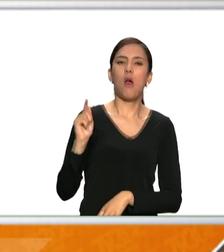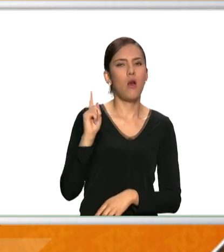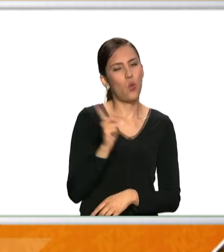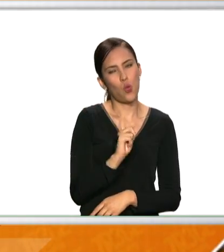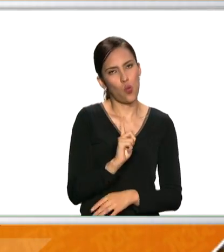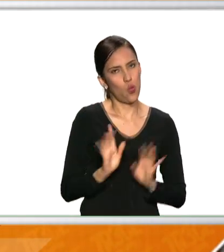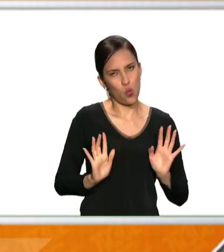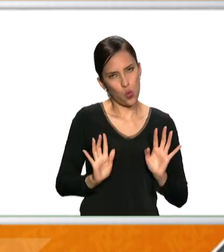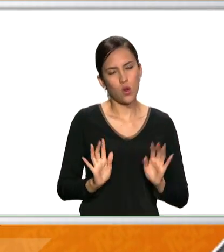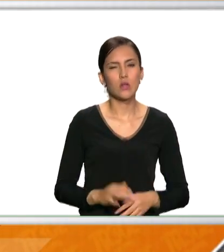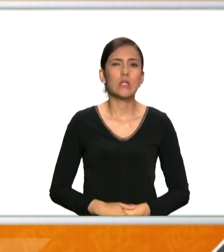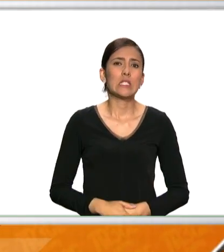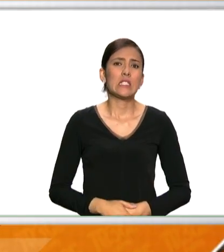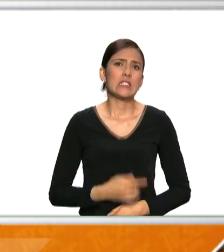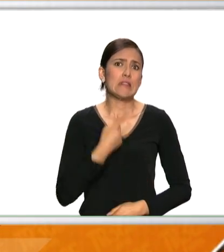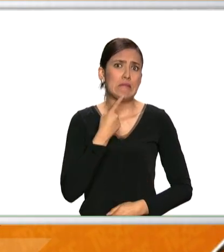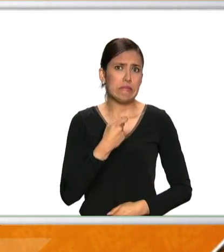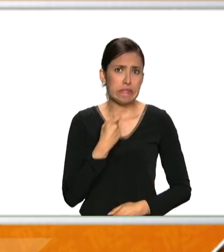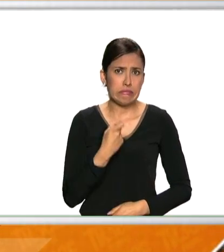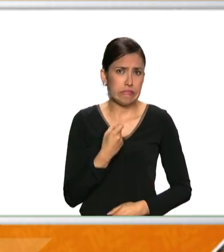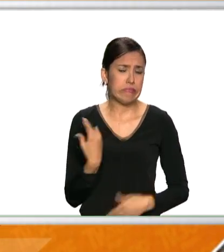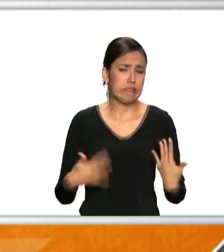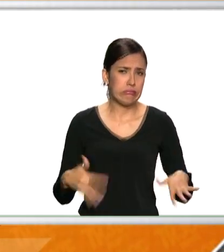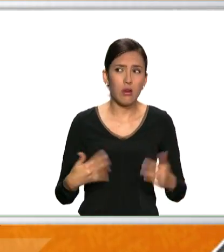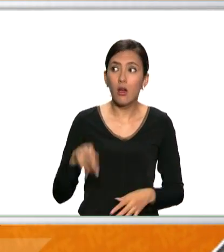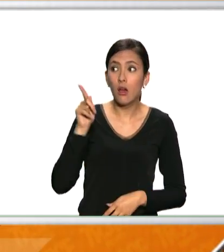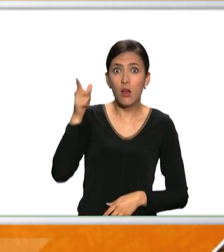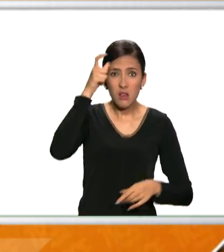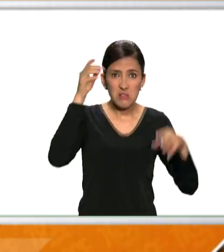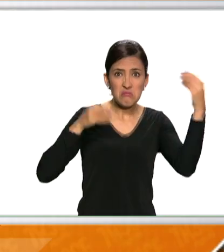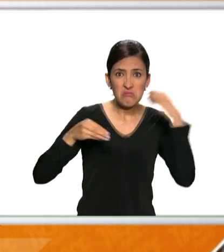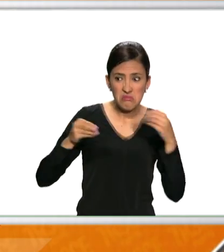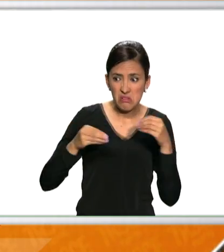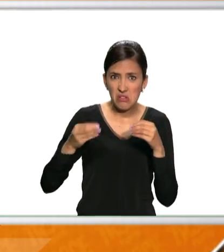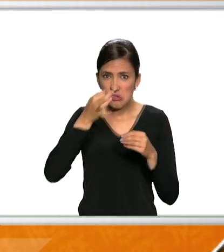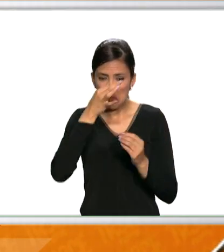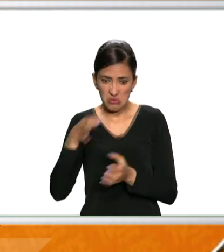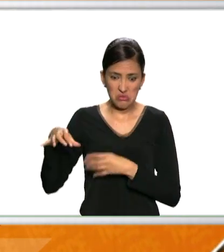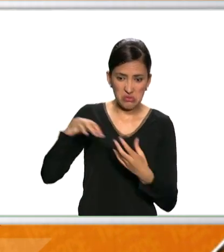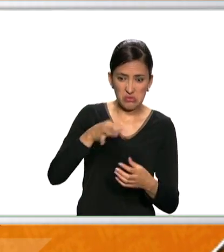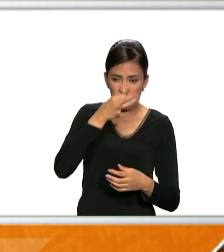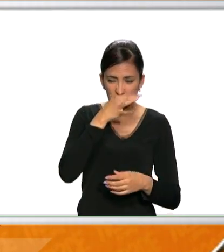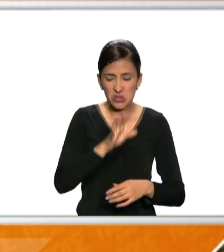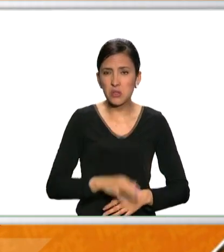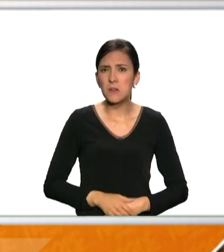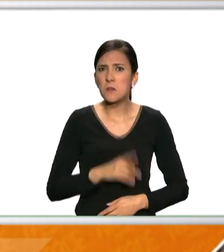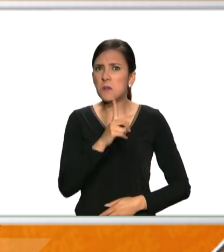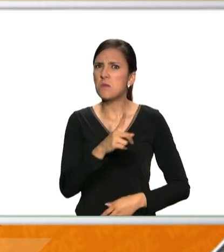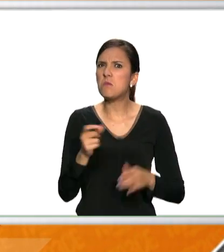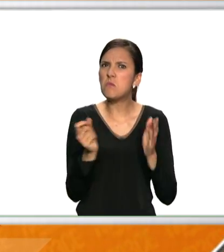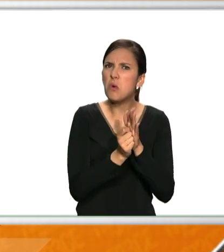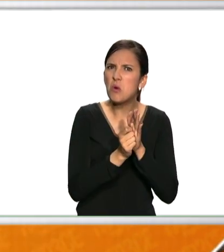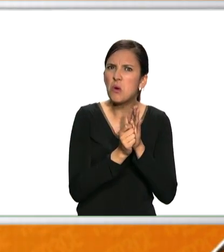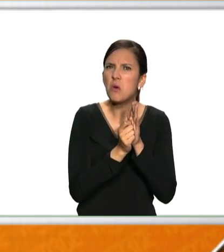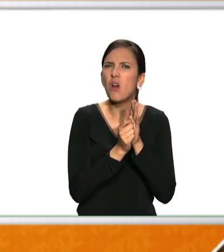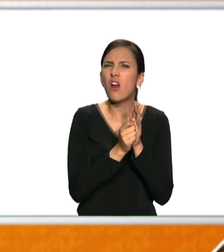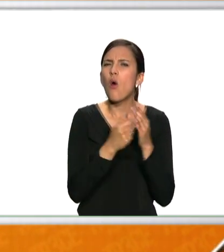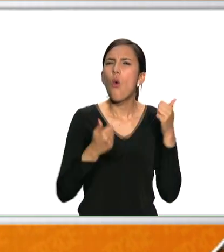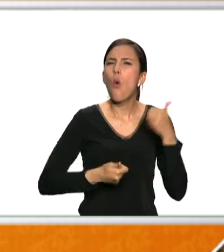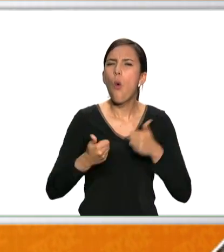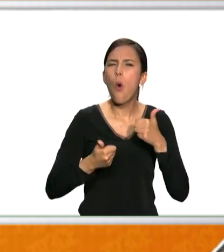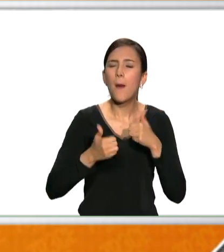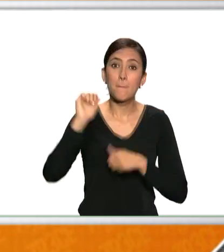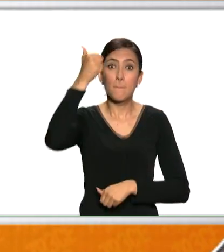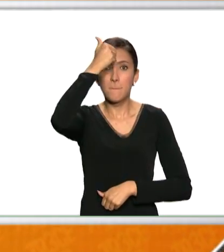El camino es arduo, curtiembres, personas en su ribera, pero el golpe contundente parece que está en la